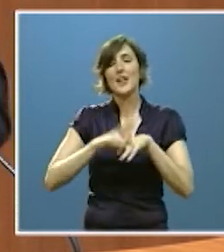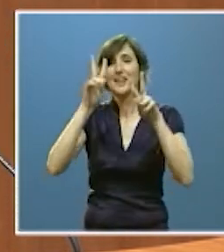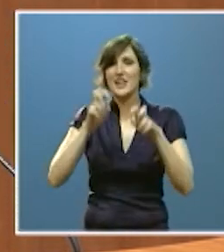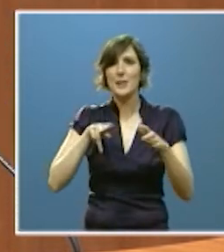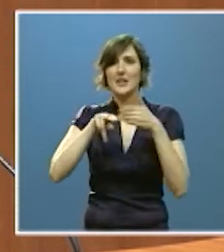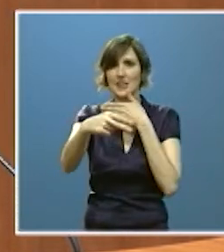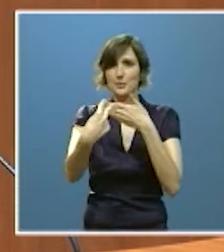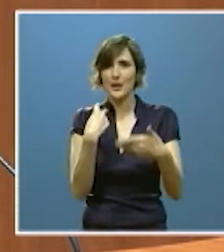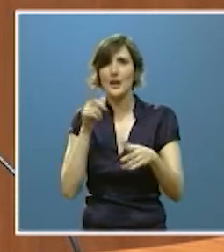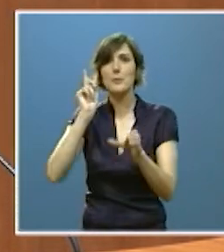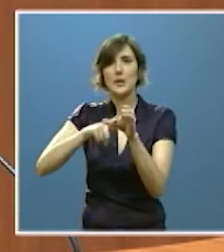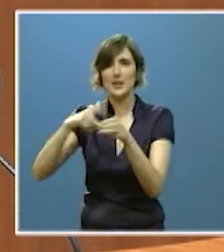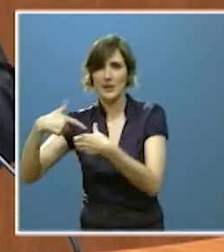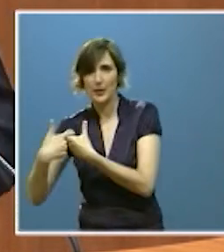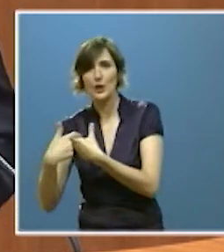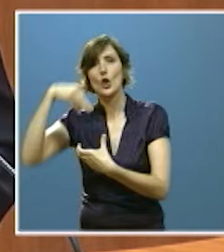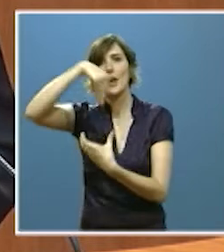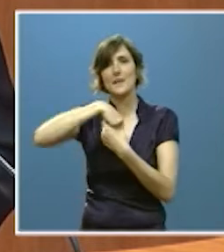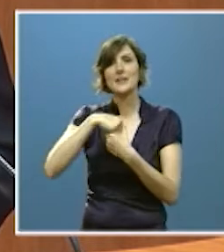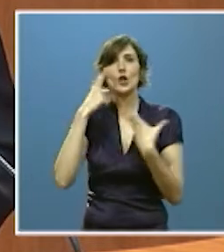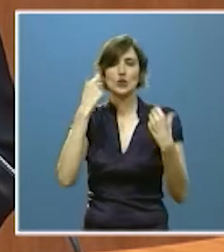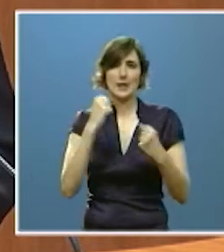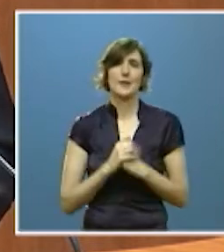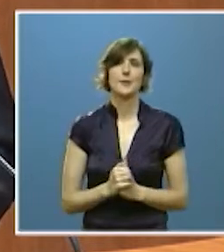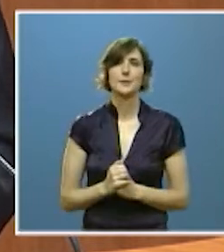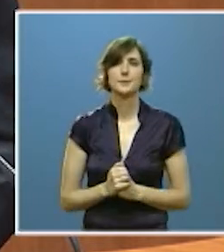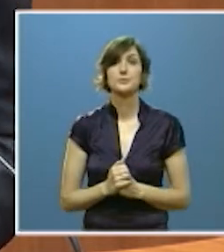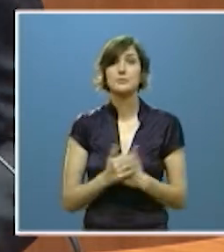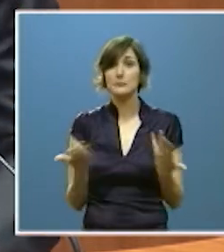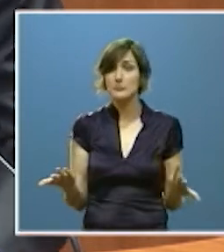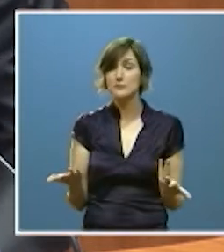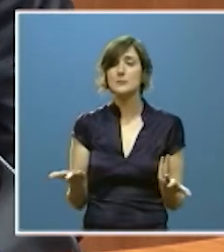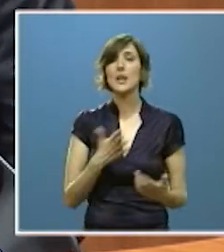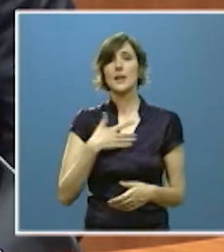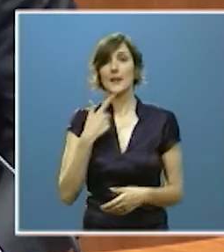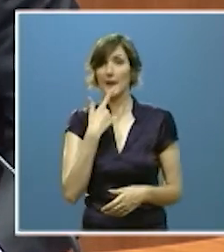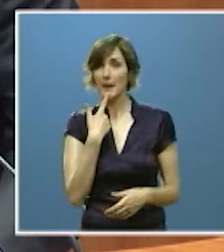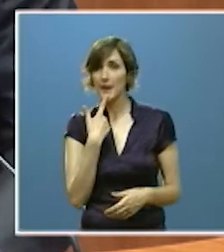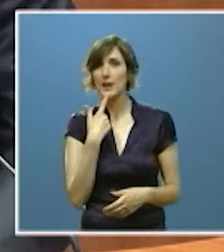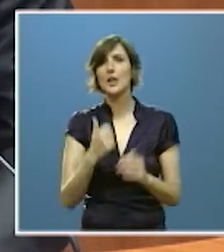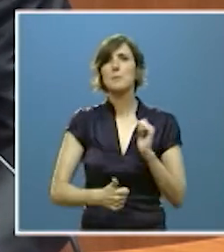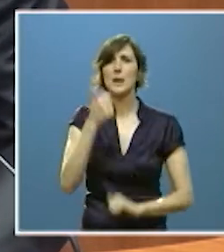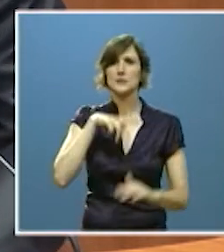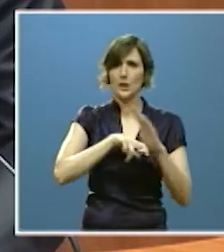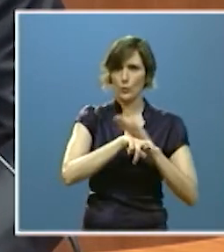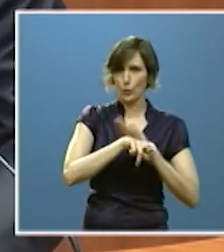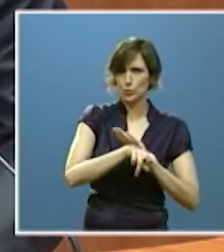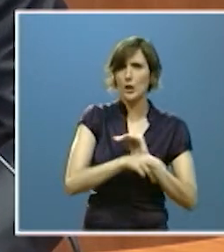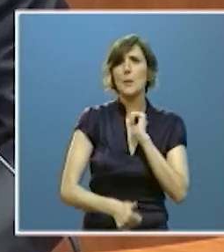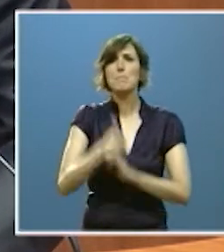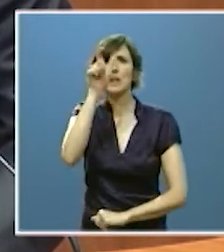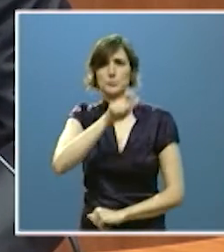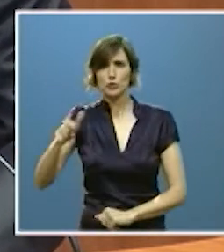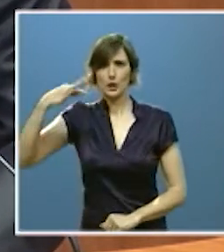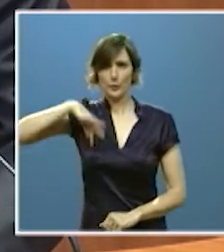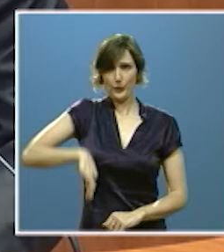transparencia y participación en nuestra sanidad de manera que con más recursos fundamentalmente con más profesionales